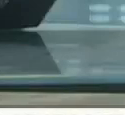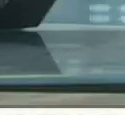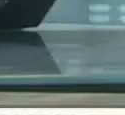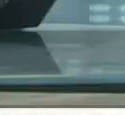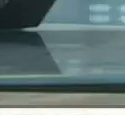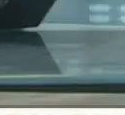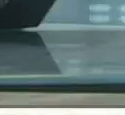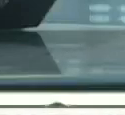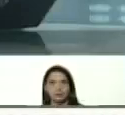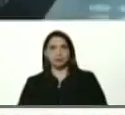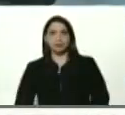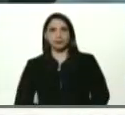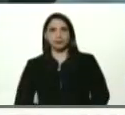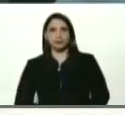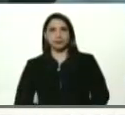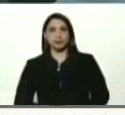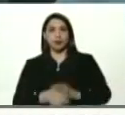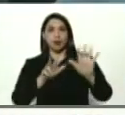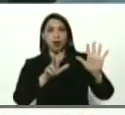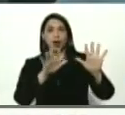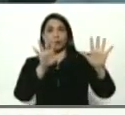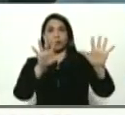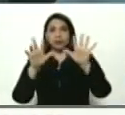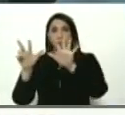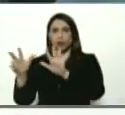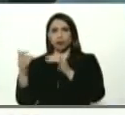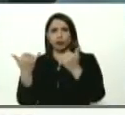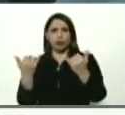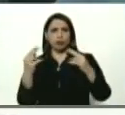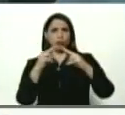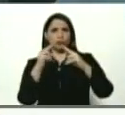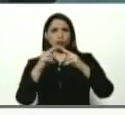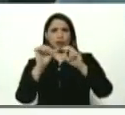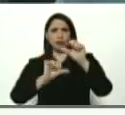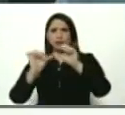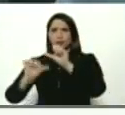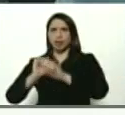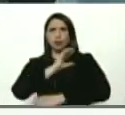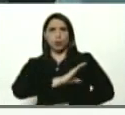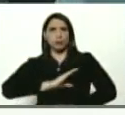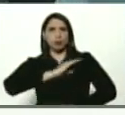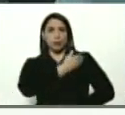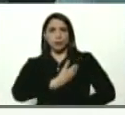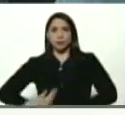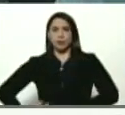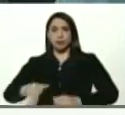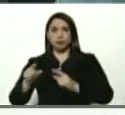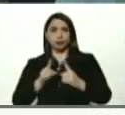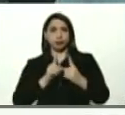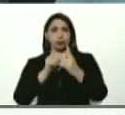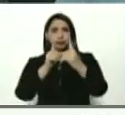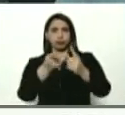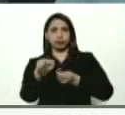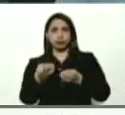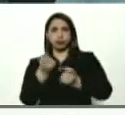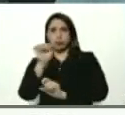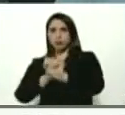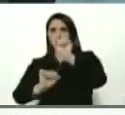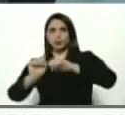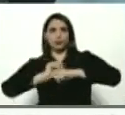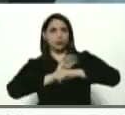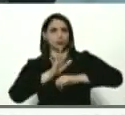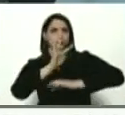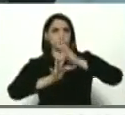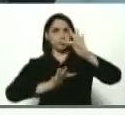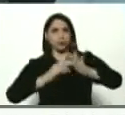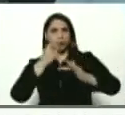8.18 minutos de la noche, momento de conocer detalles sobre la Comisión Presidencial para el Seguimiento, Control y Prevención del COVID-19.